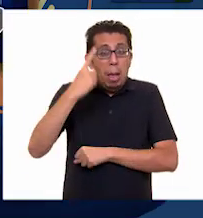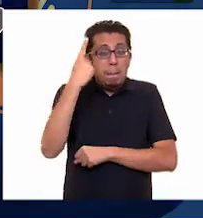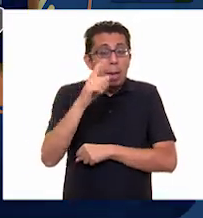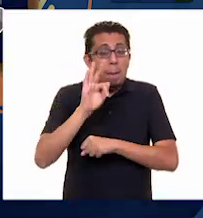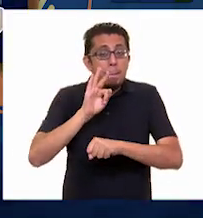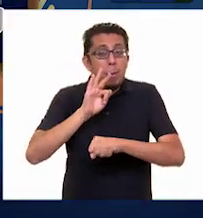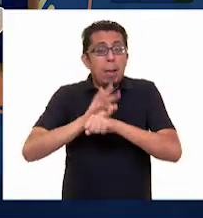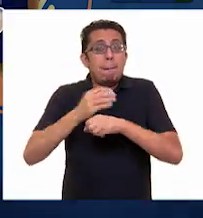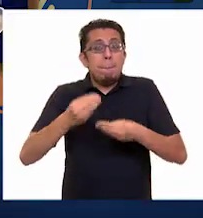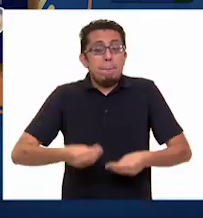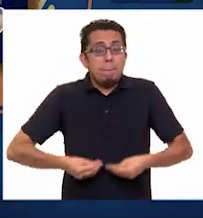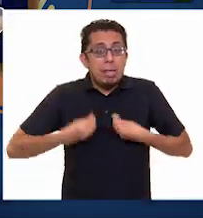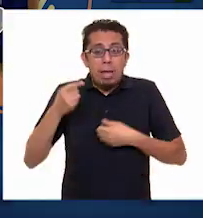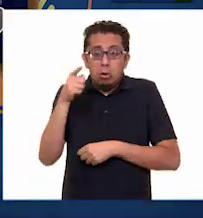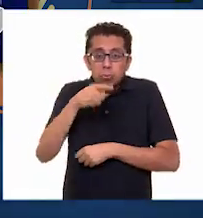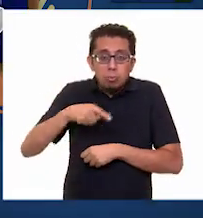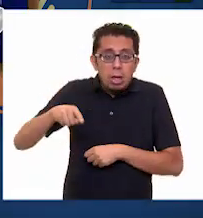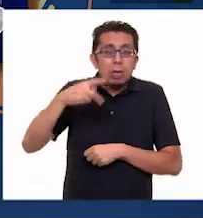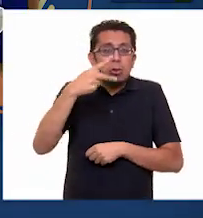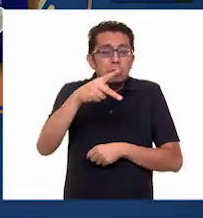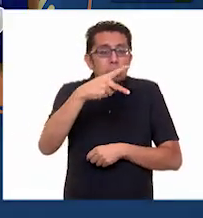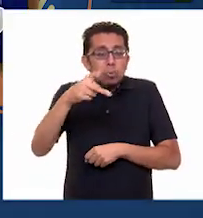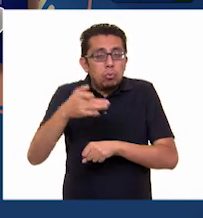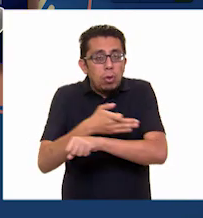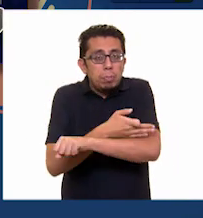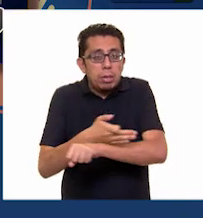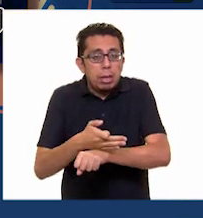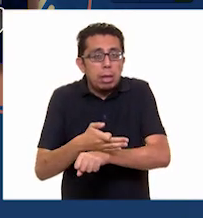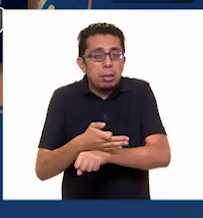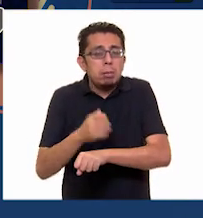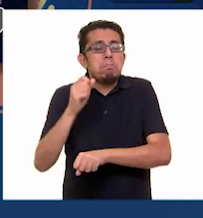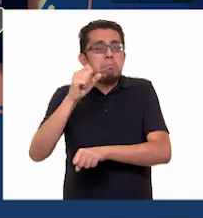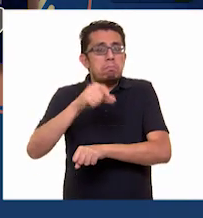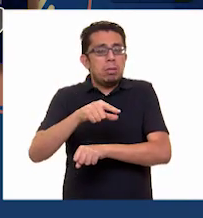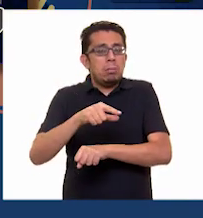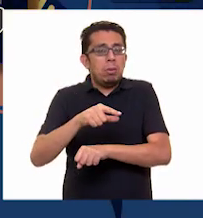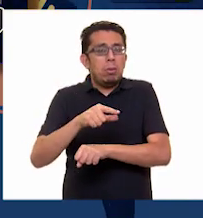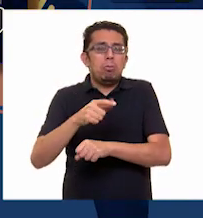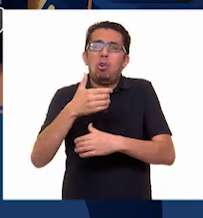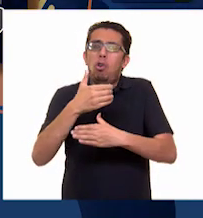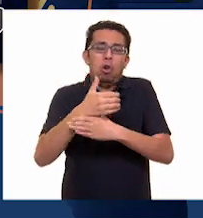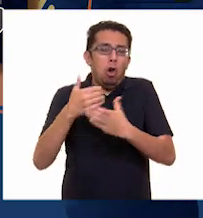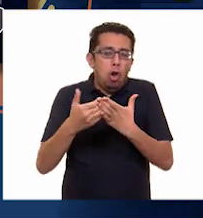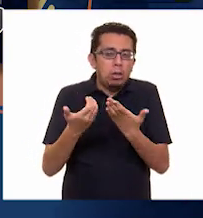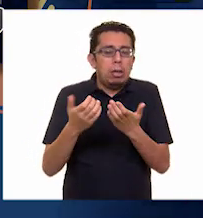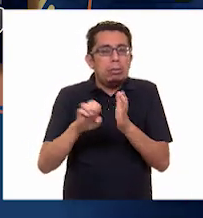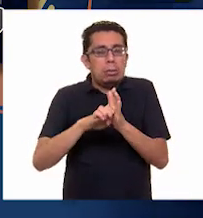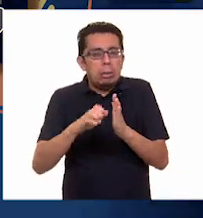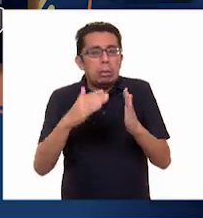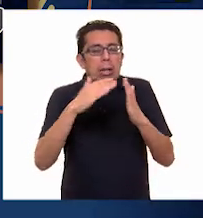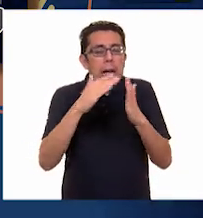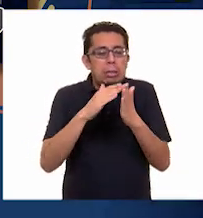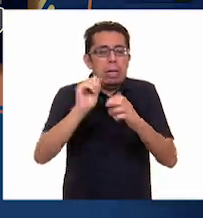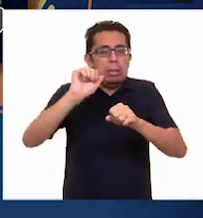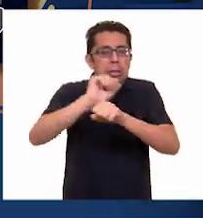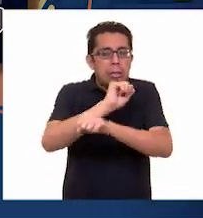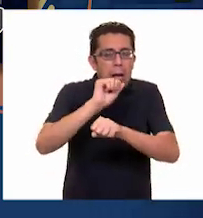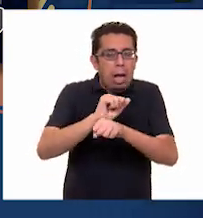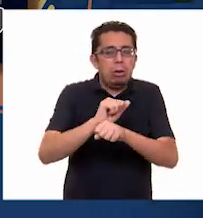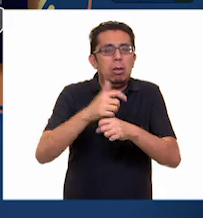la vida de ustedes, de sus familias y en la medida de lo posible también los bienes que son las casas, los vehículos,